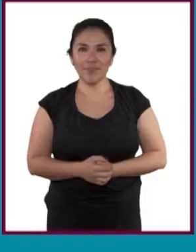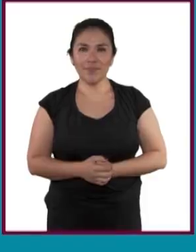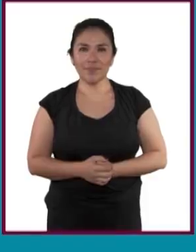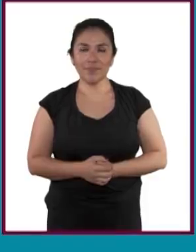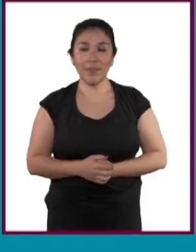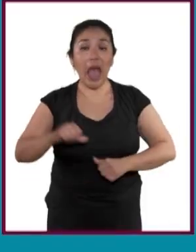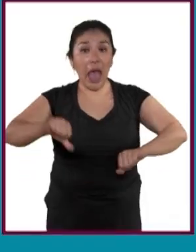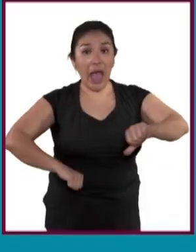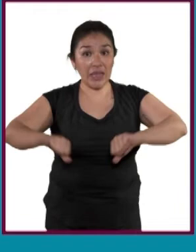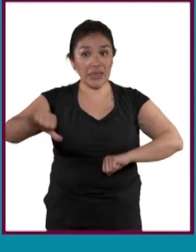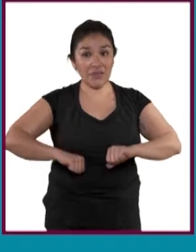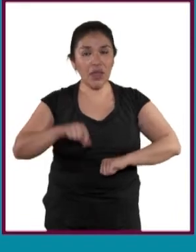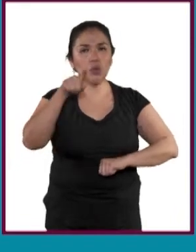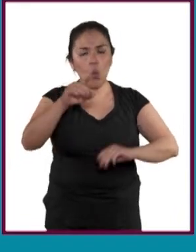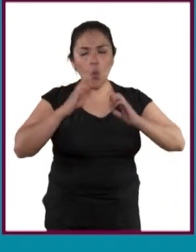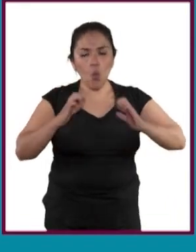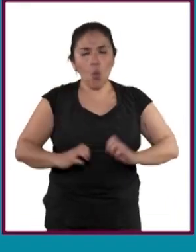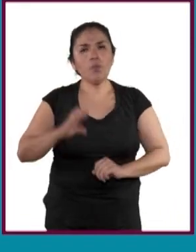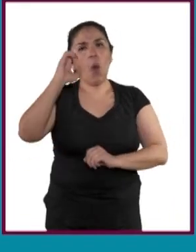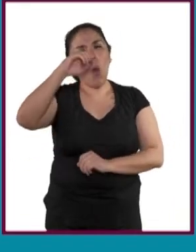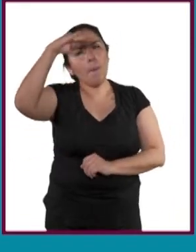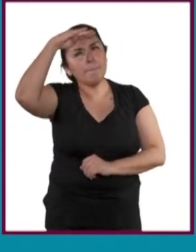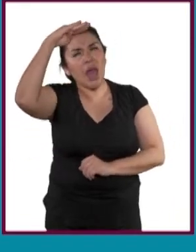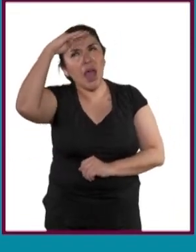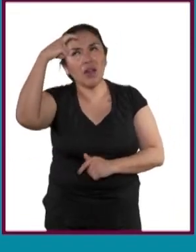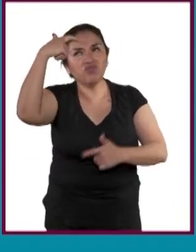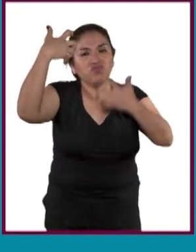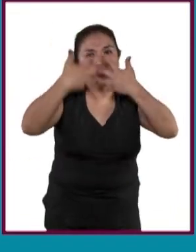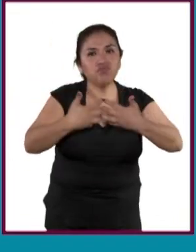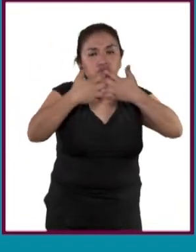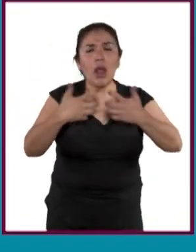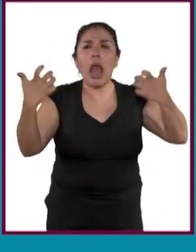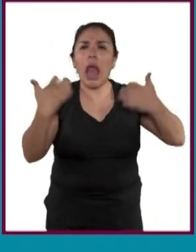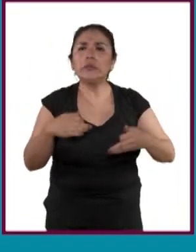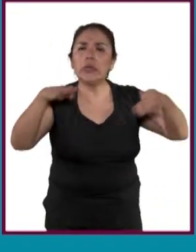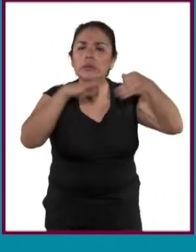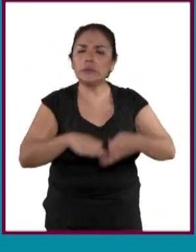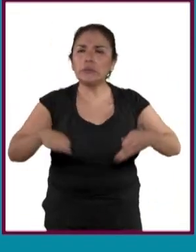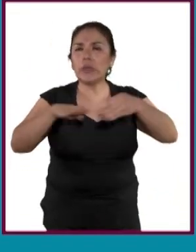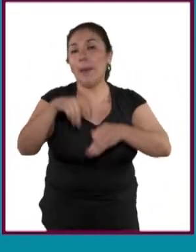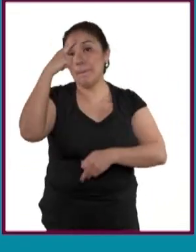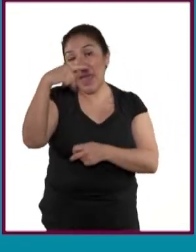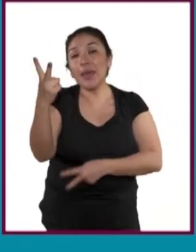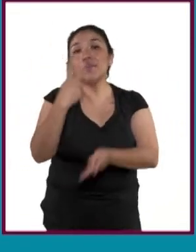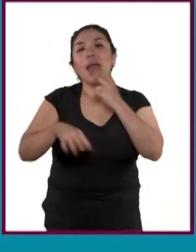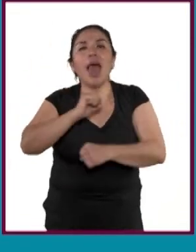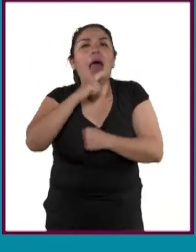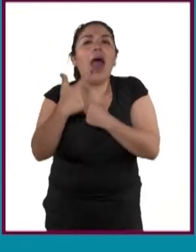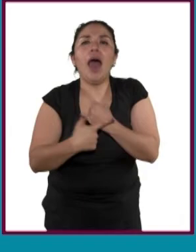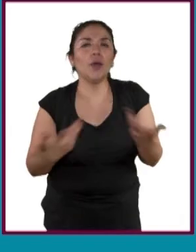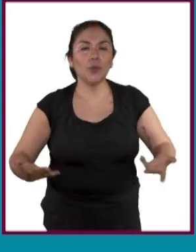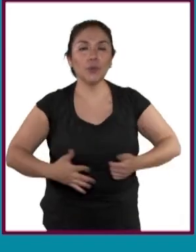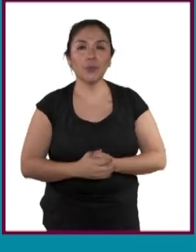Actividad física o intelectual que se realiza continuadamente para producir algo.